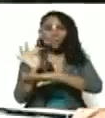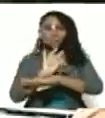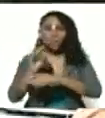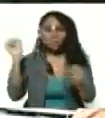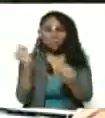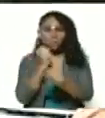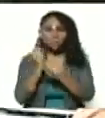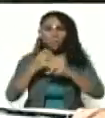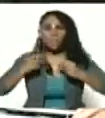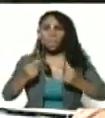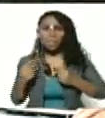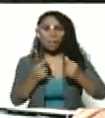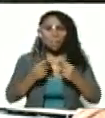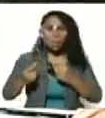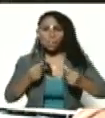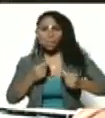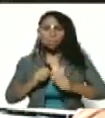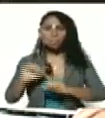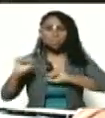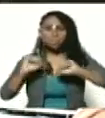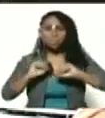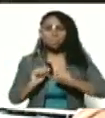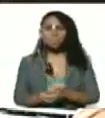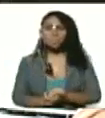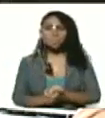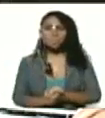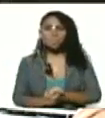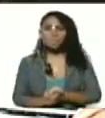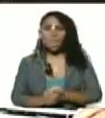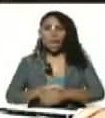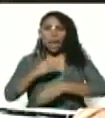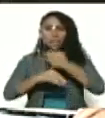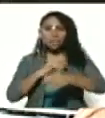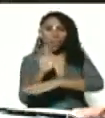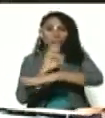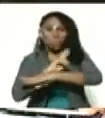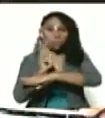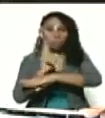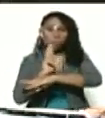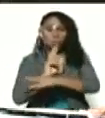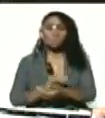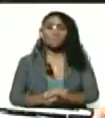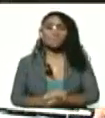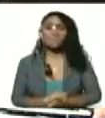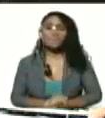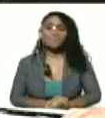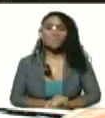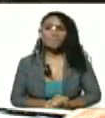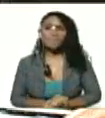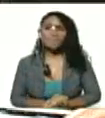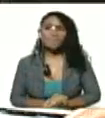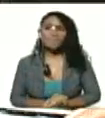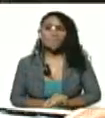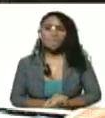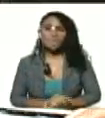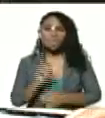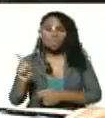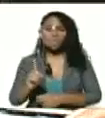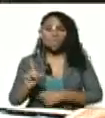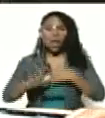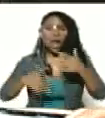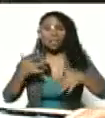activado, subiendo la velocidad, la aceleración de sus